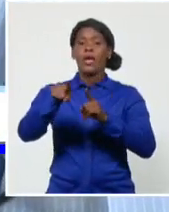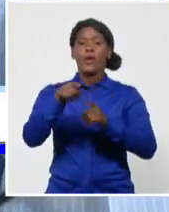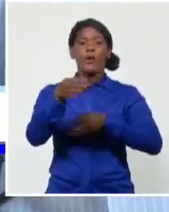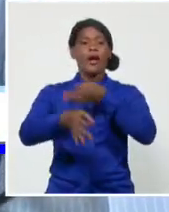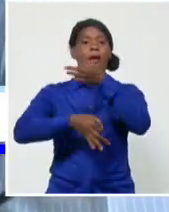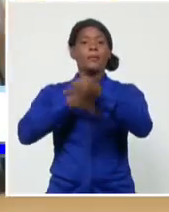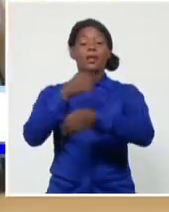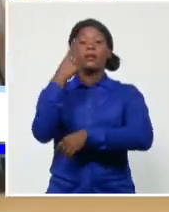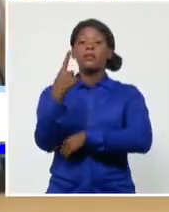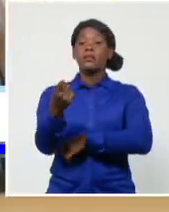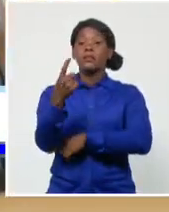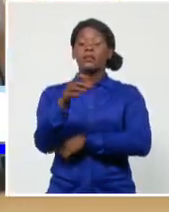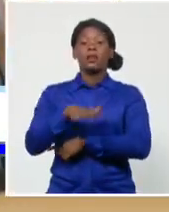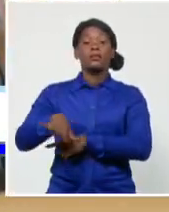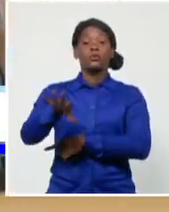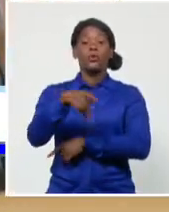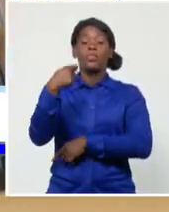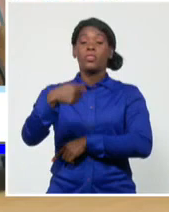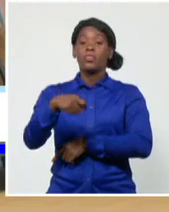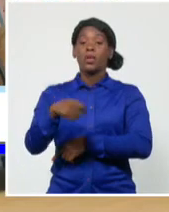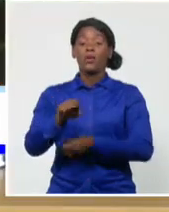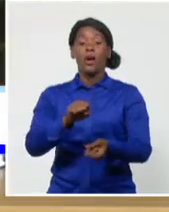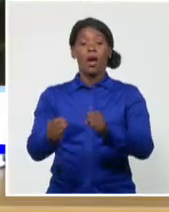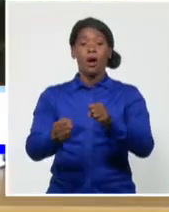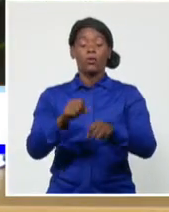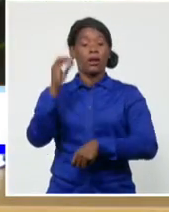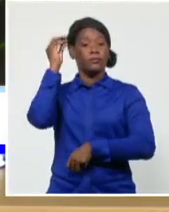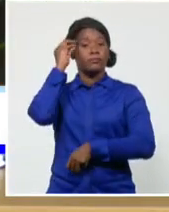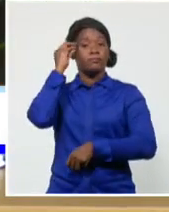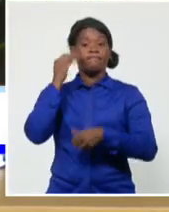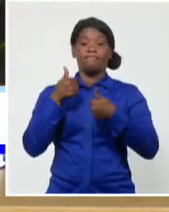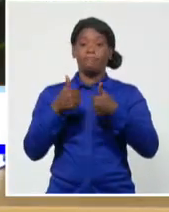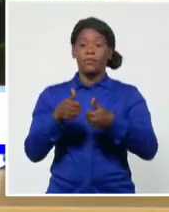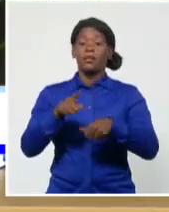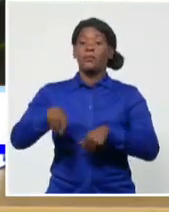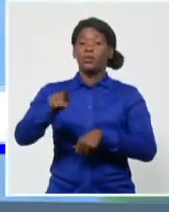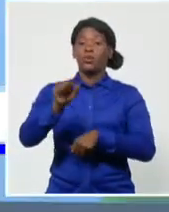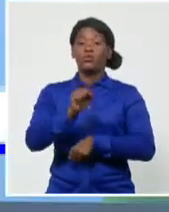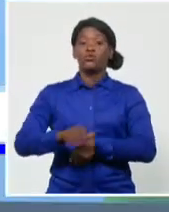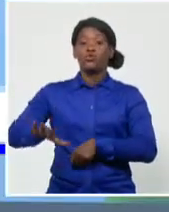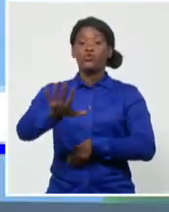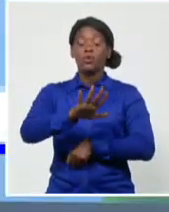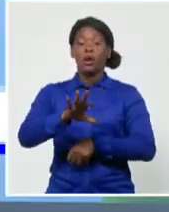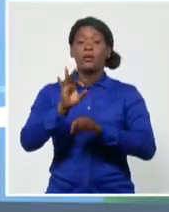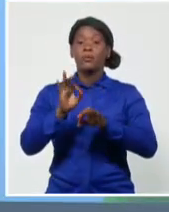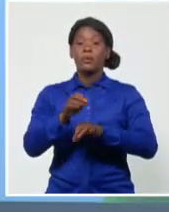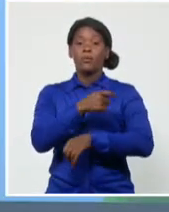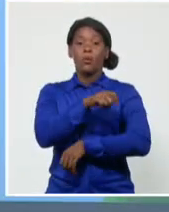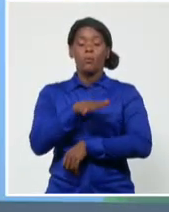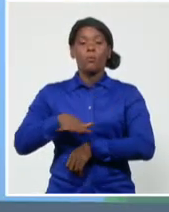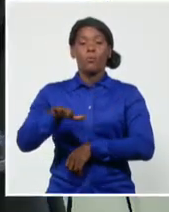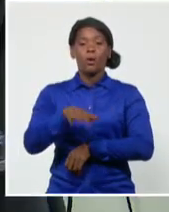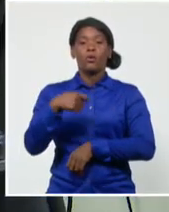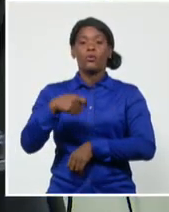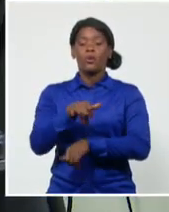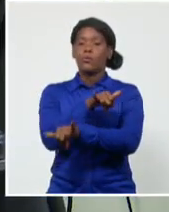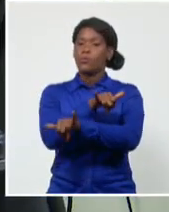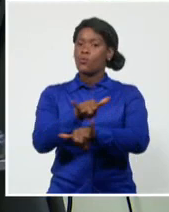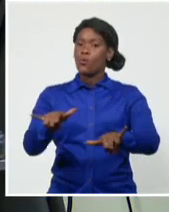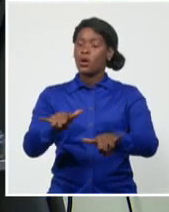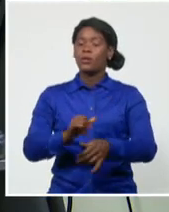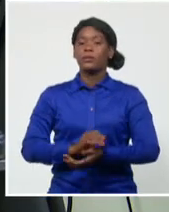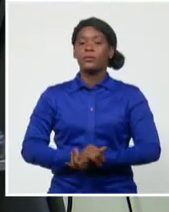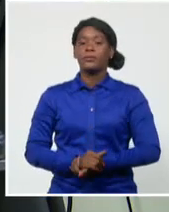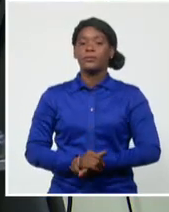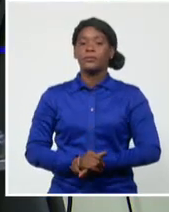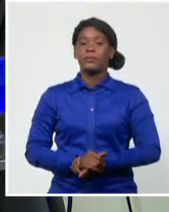necesidad de una verdadera conciencia con visión de sociedad para evitar sobreconsumos. El menor consumo de